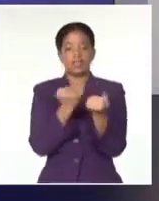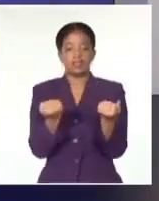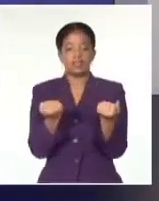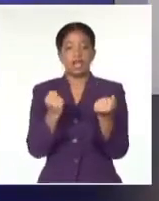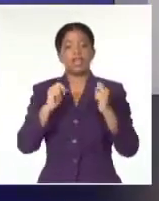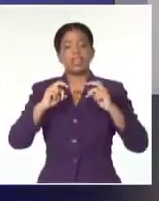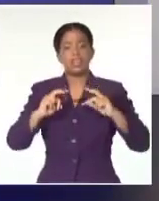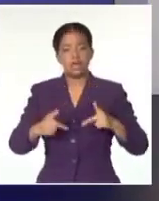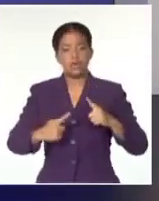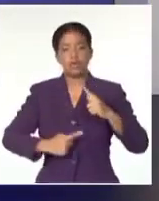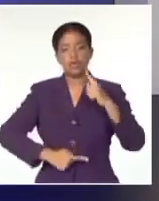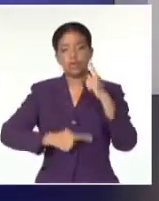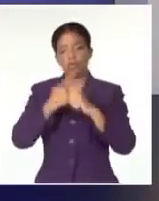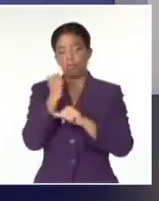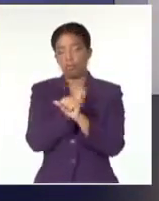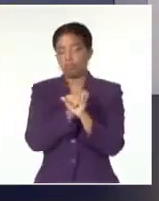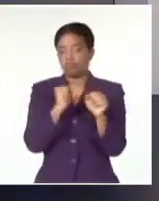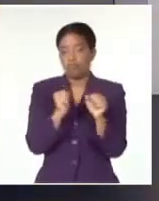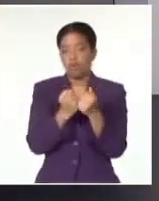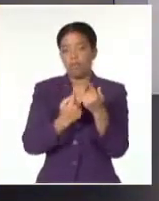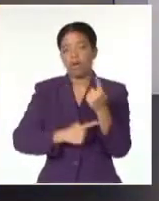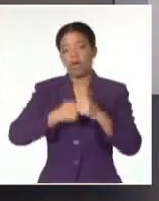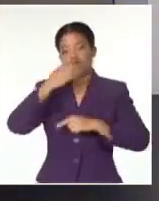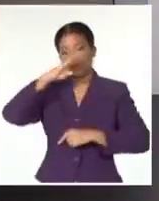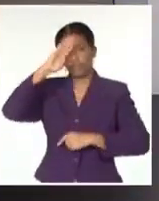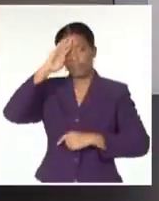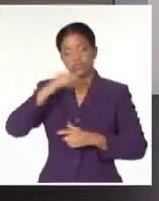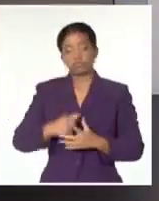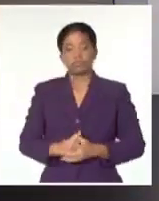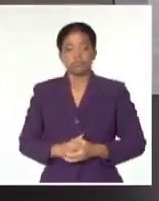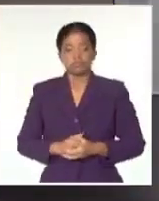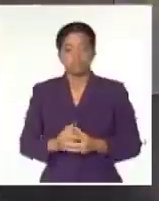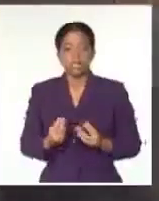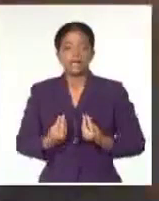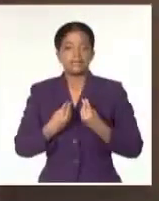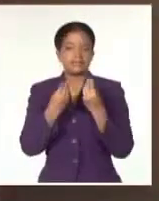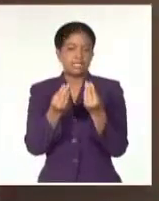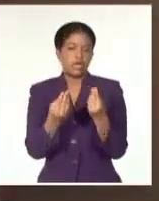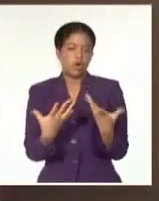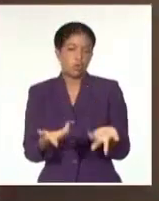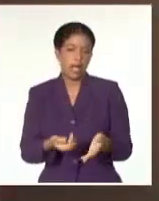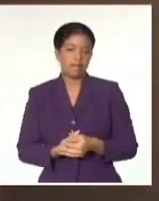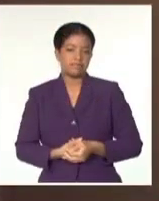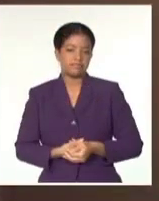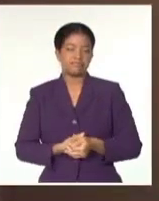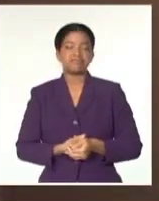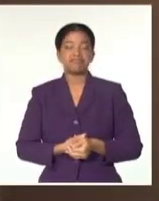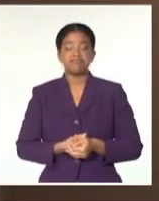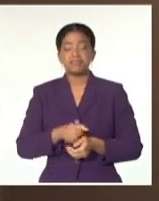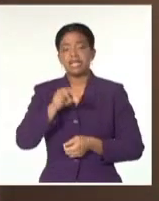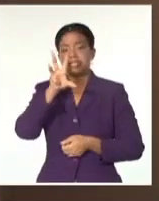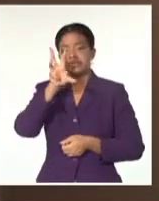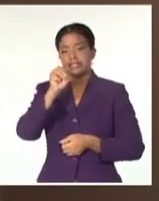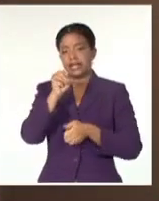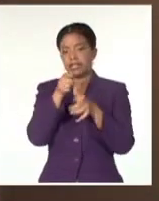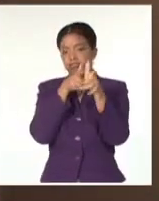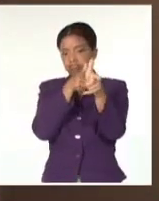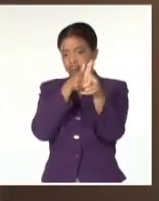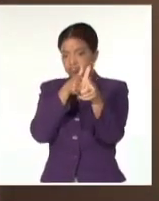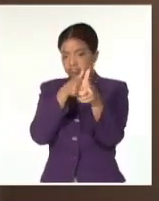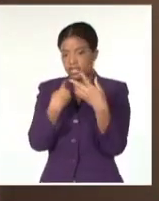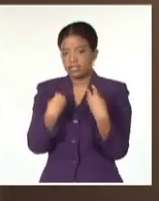actos terroristas contra Cuba. ¿Qué fue lo que entregó? 30 ametralladoras automáticas y semiautomáticas,